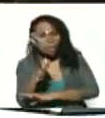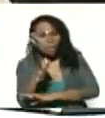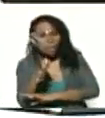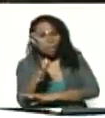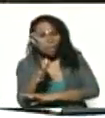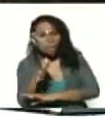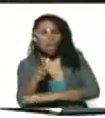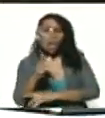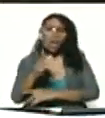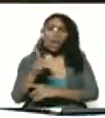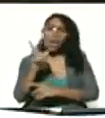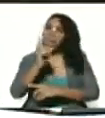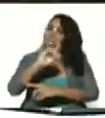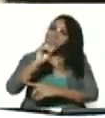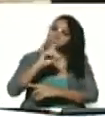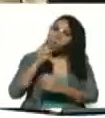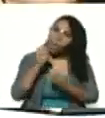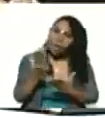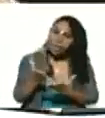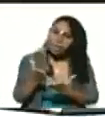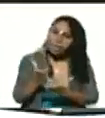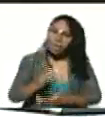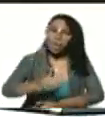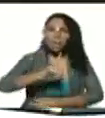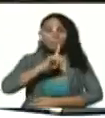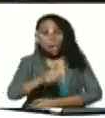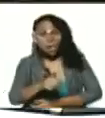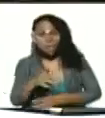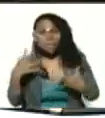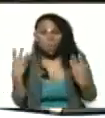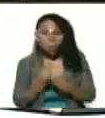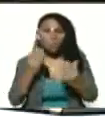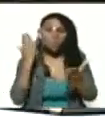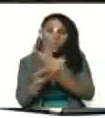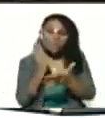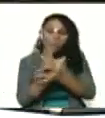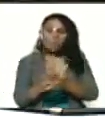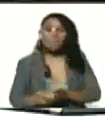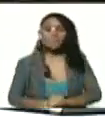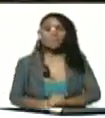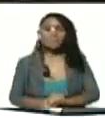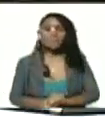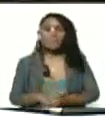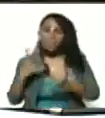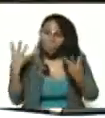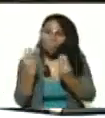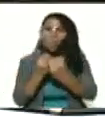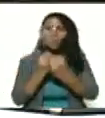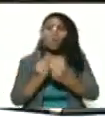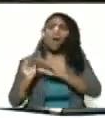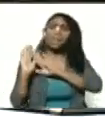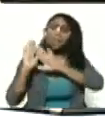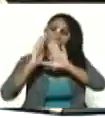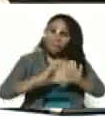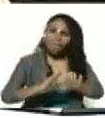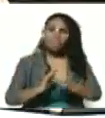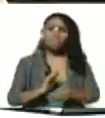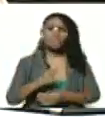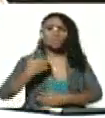en las no buenas y en las malas. Estar juntos siempre. Juntos. Apoyándonos.